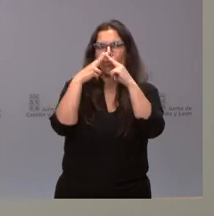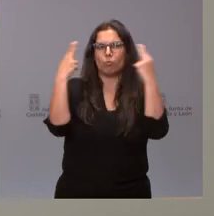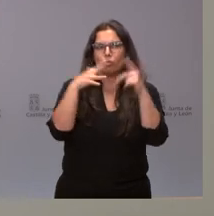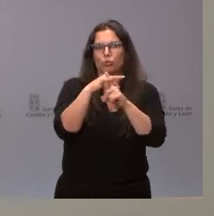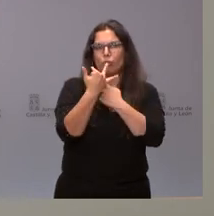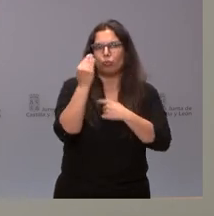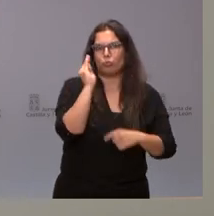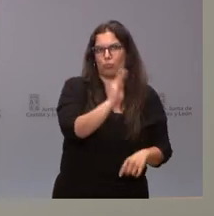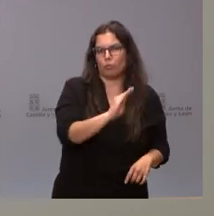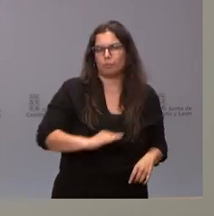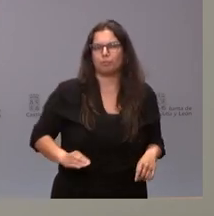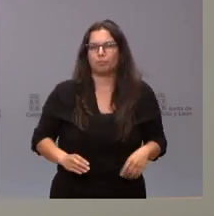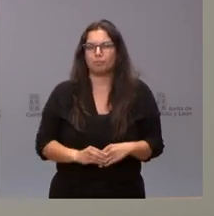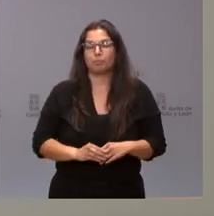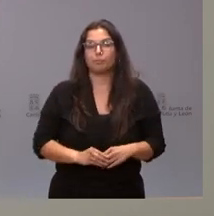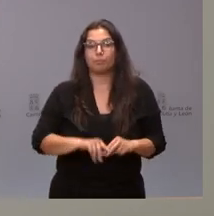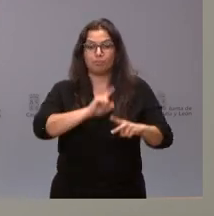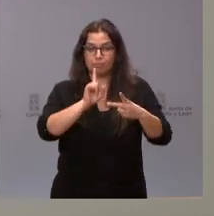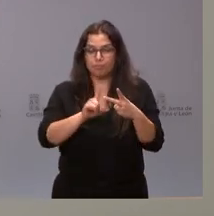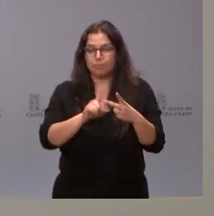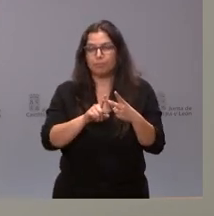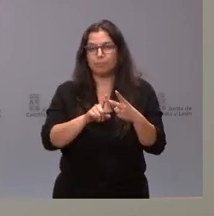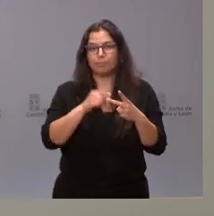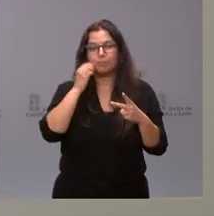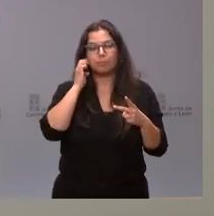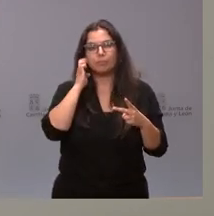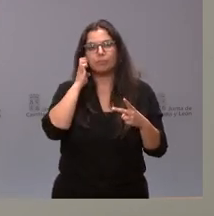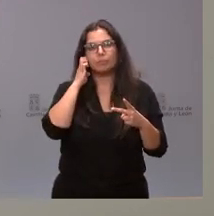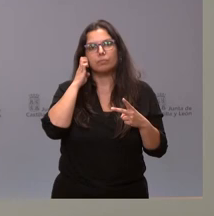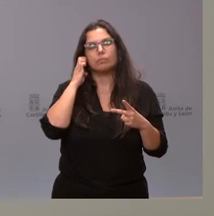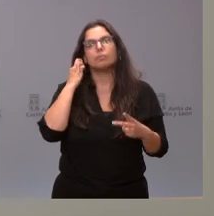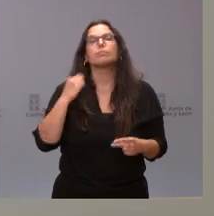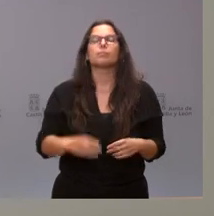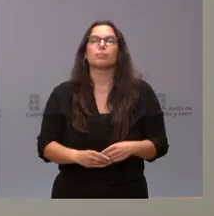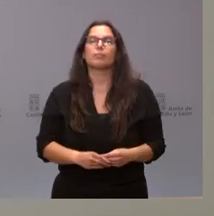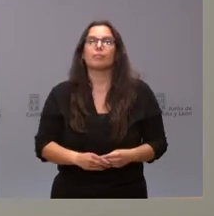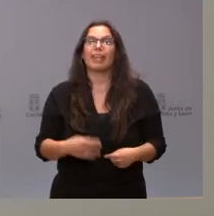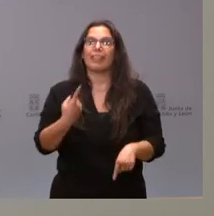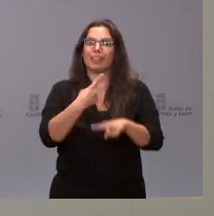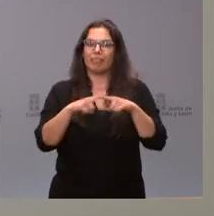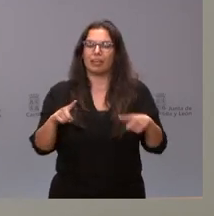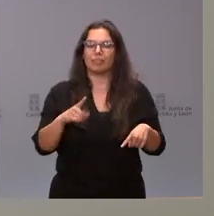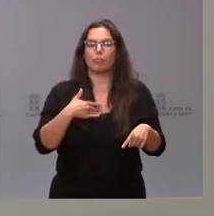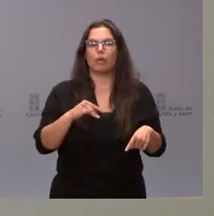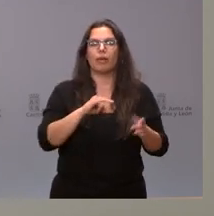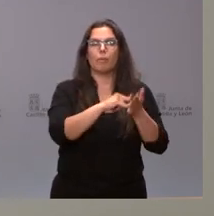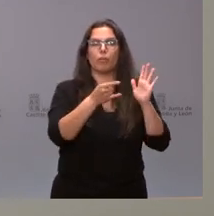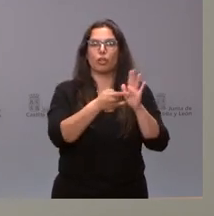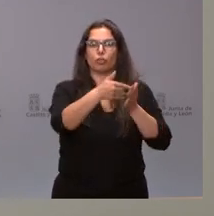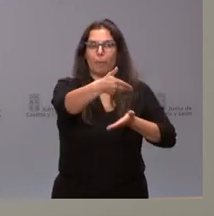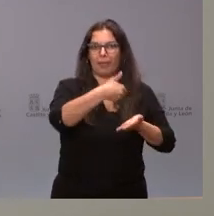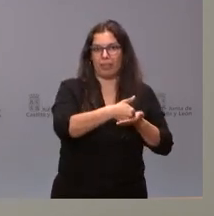que está atravesando la misma. Y en relación con el segundo aspecto, bueno, una cosa es que se pueda solicitar un proyecto por parte de un promotor